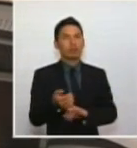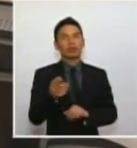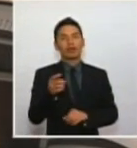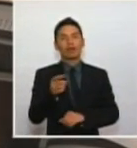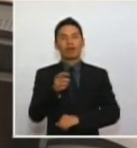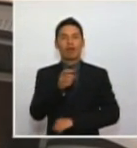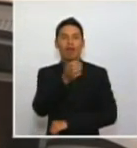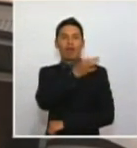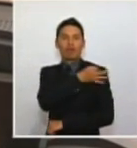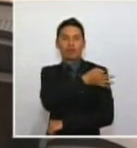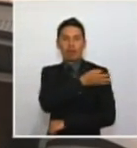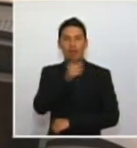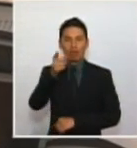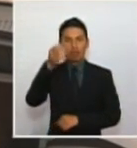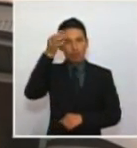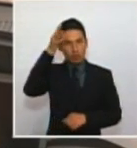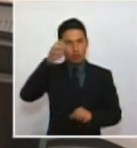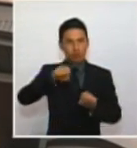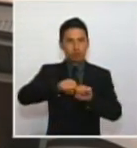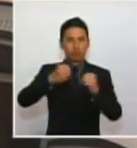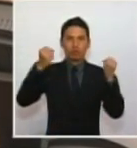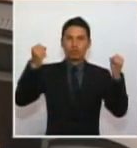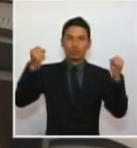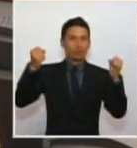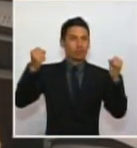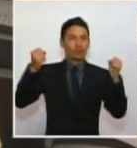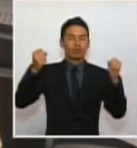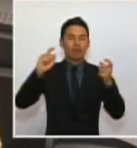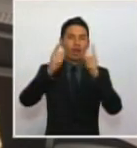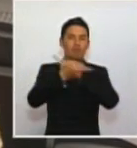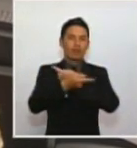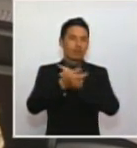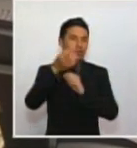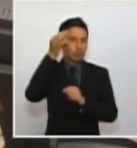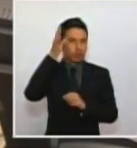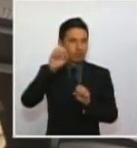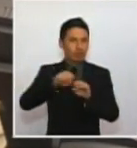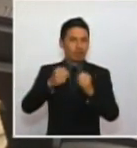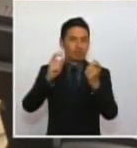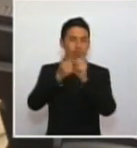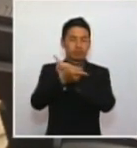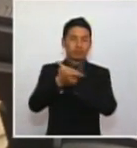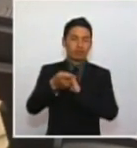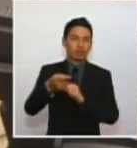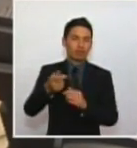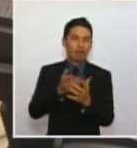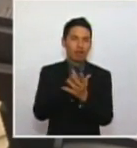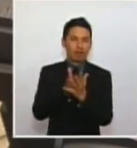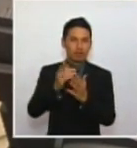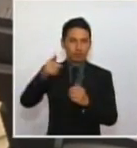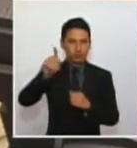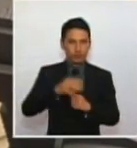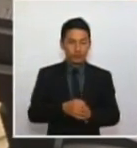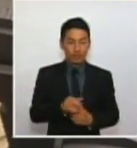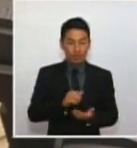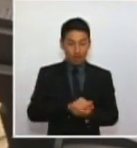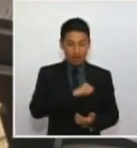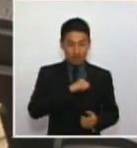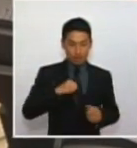que puede truncar su carrera de manera drástica. Esta independencia será lo que le da